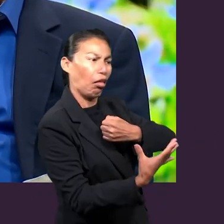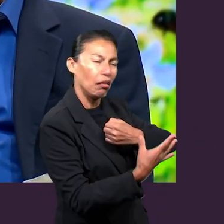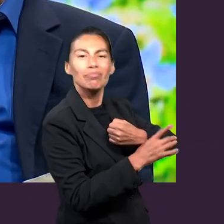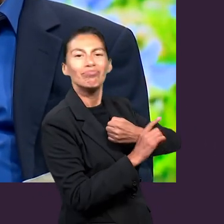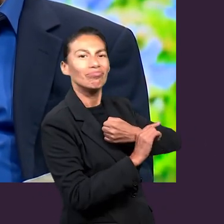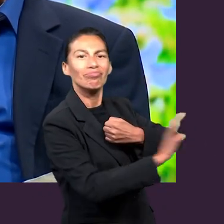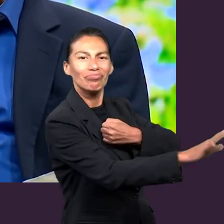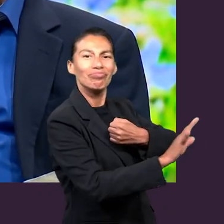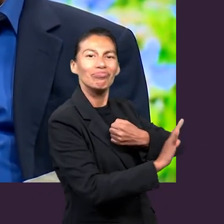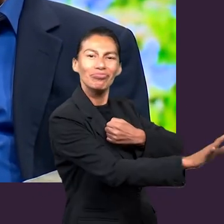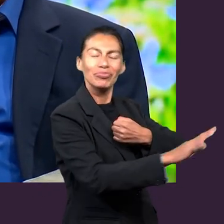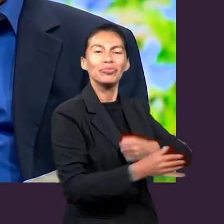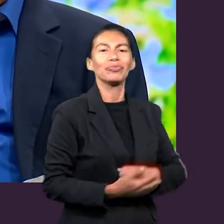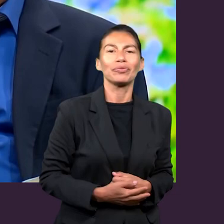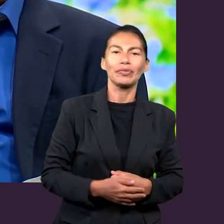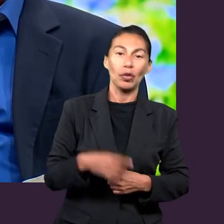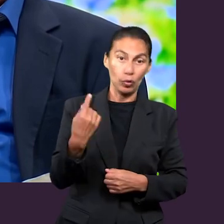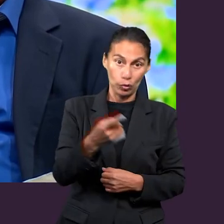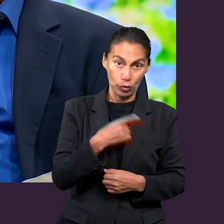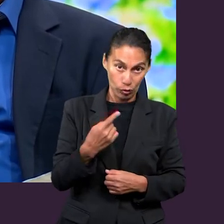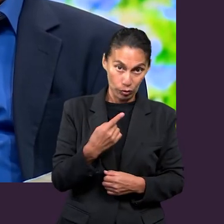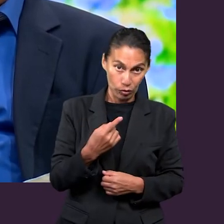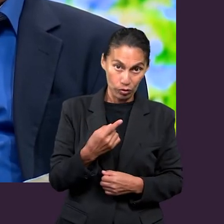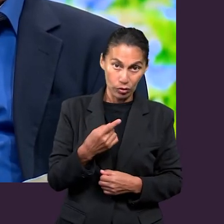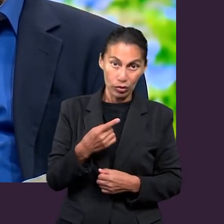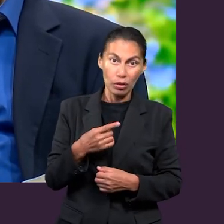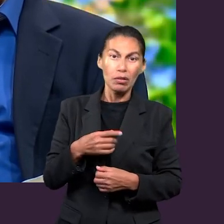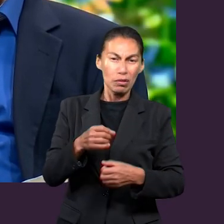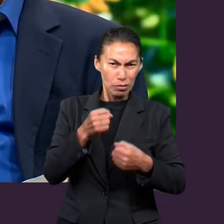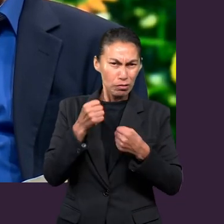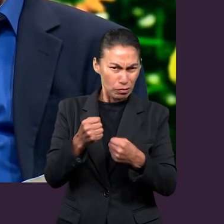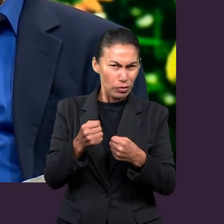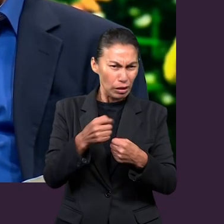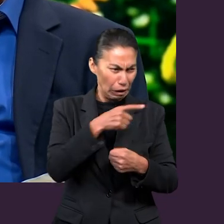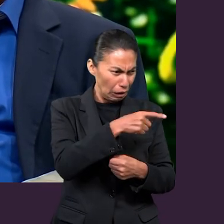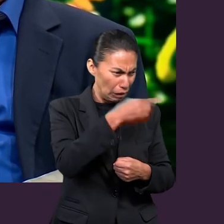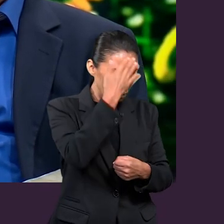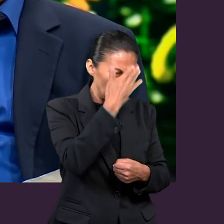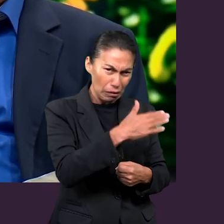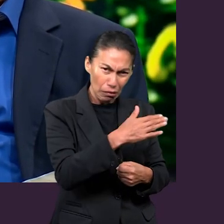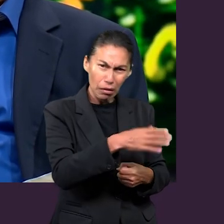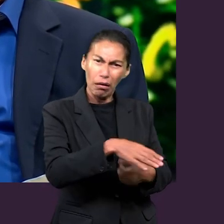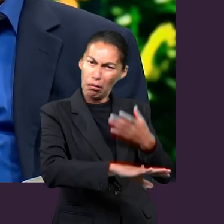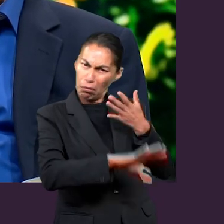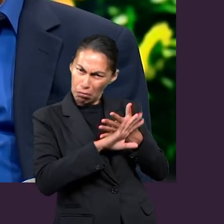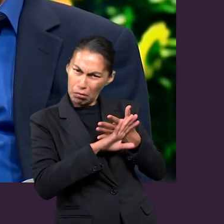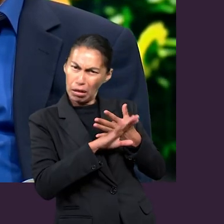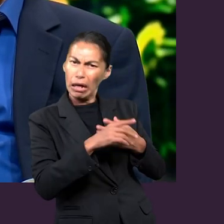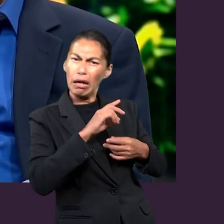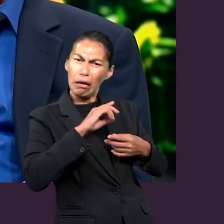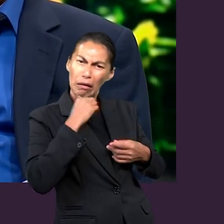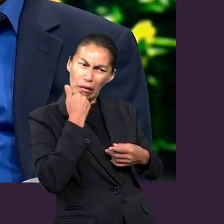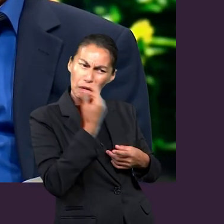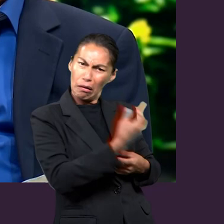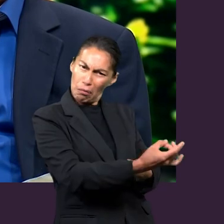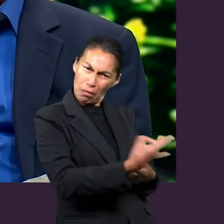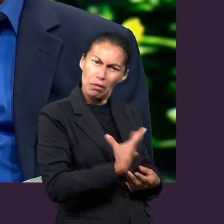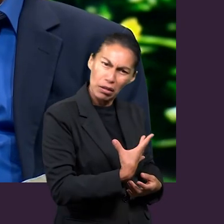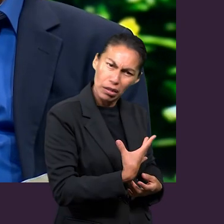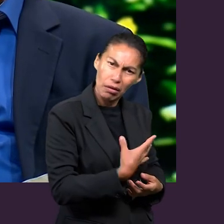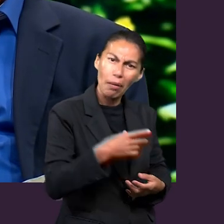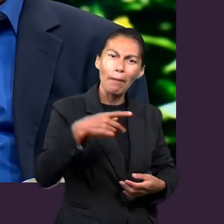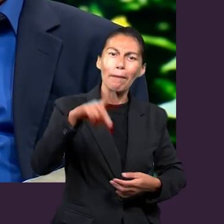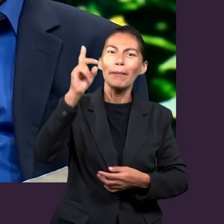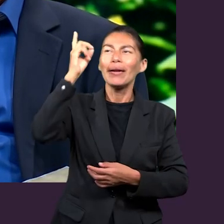No estamos dominados por ellos, pero sí debemos estar conscientes de su maldad, que quieren alejarnos de Cristo Jesús,